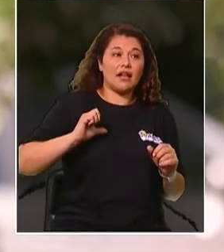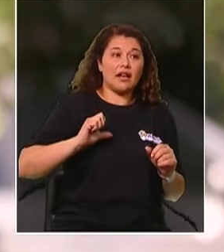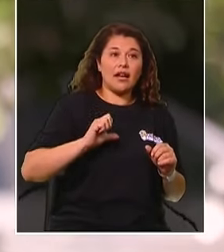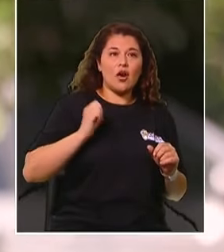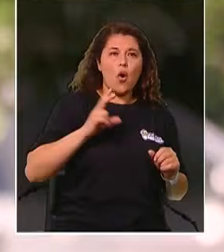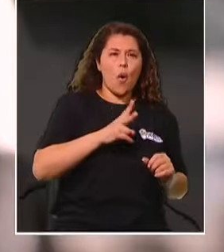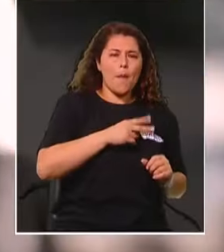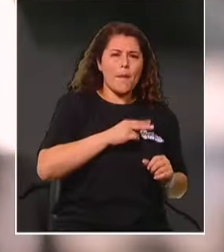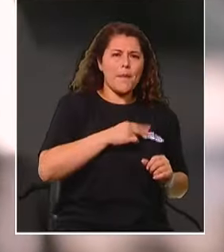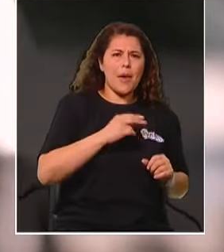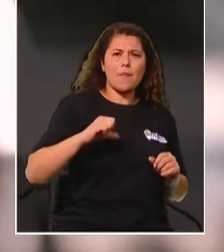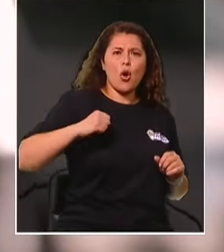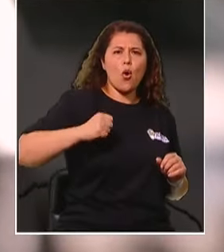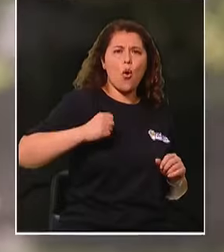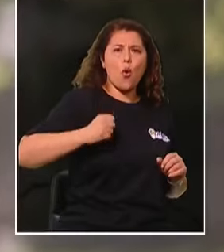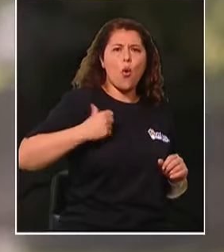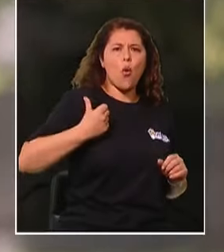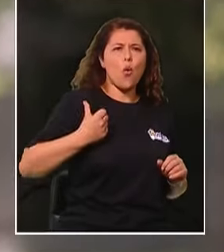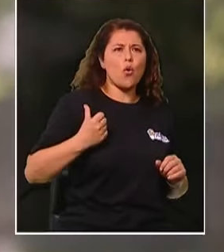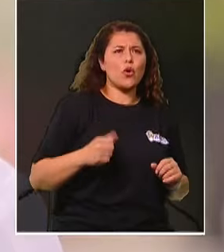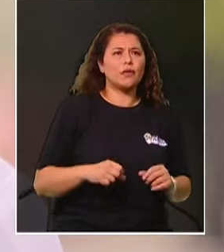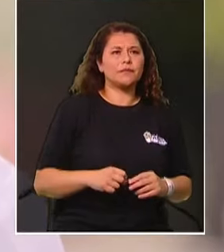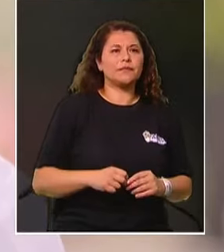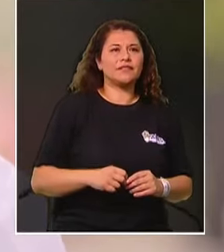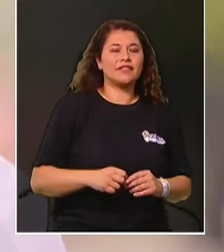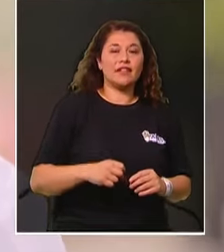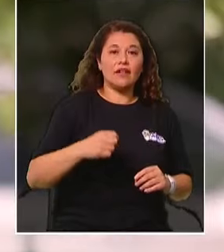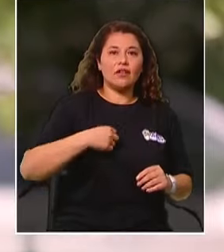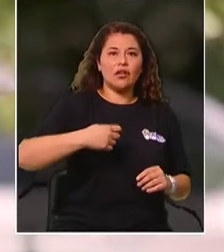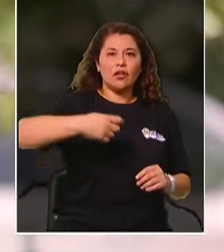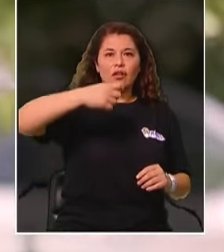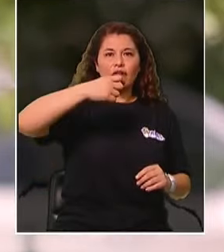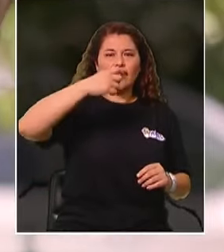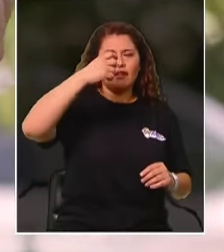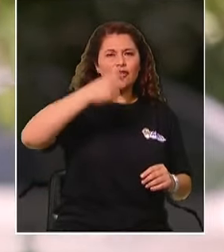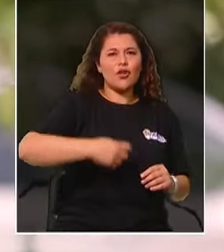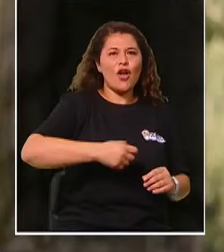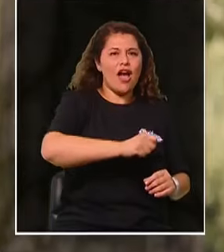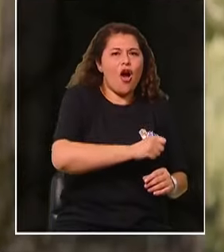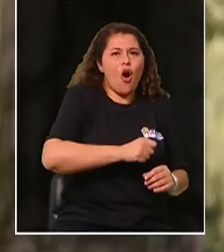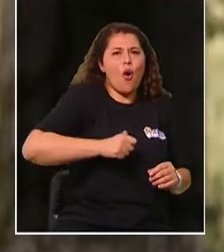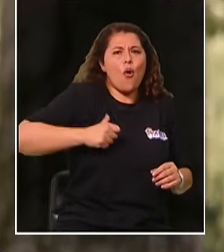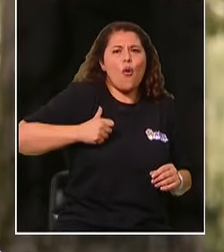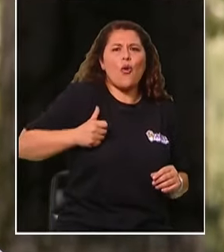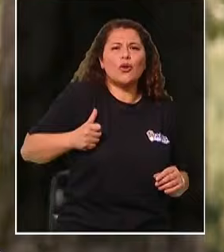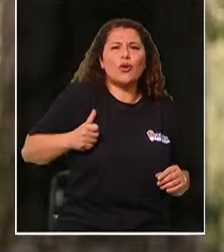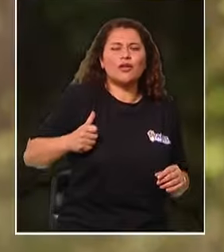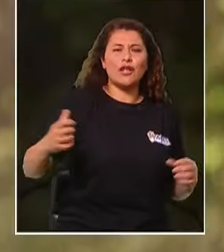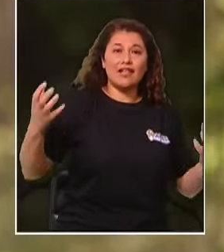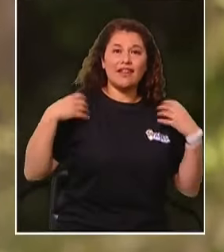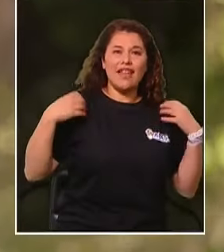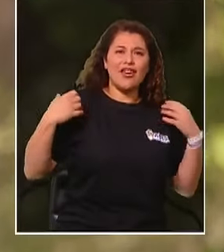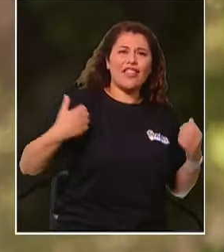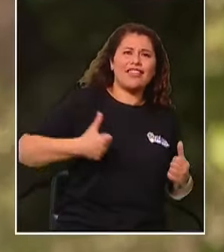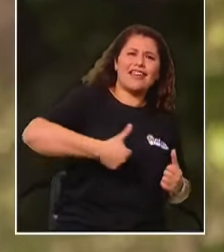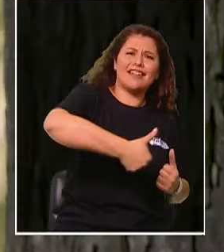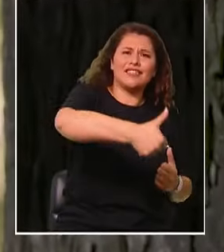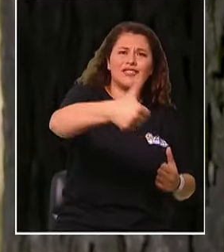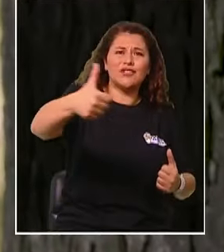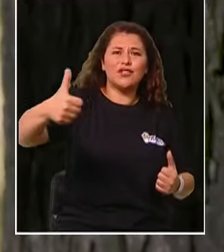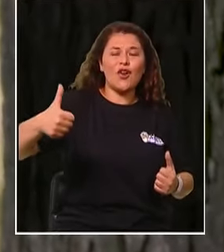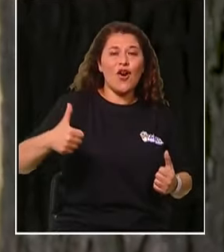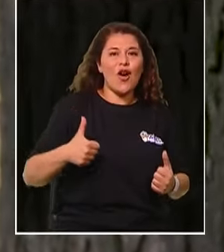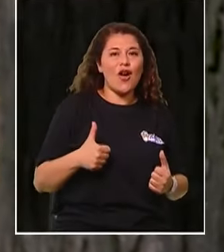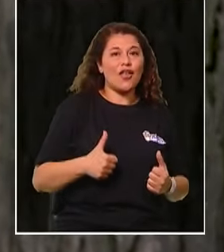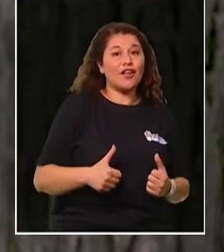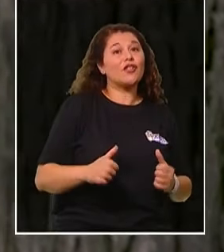Mi nombre es Jorge, soy competidor de esquí, soy el orgulloso entrenador de todos ustedes y espero que en Kazan nos hagamos